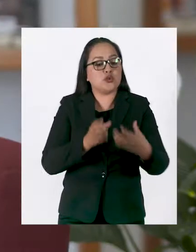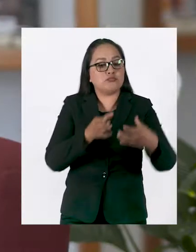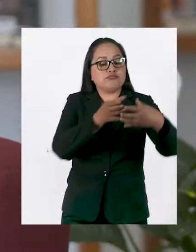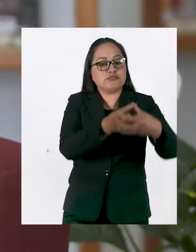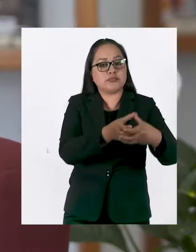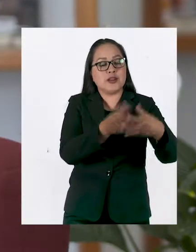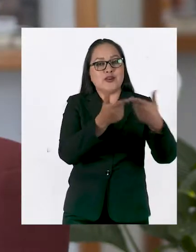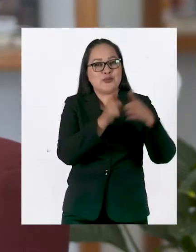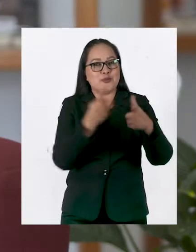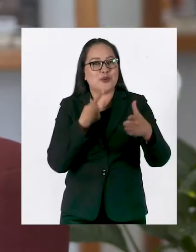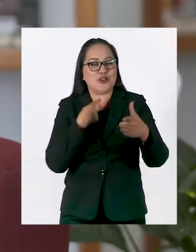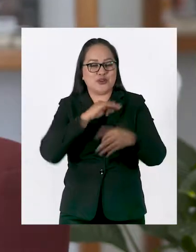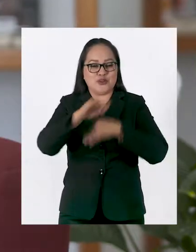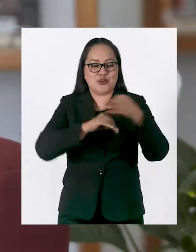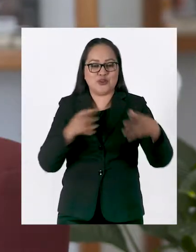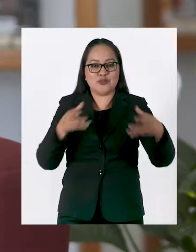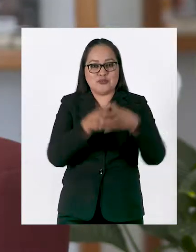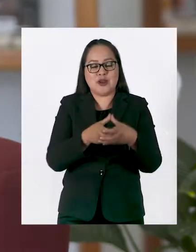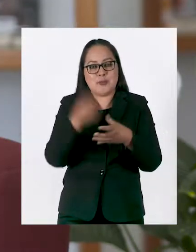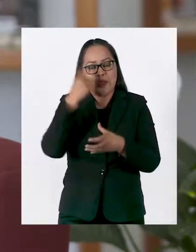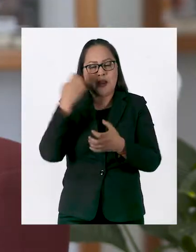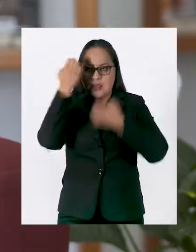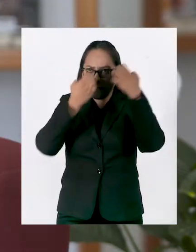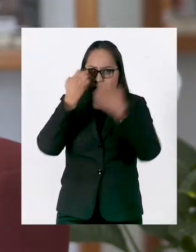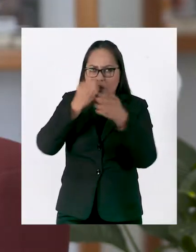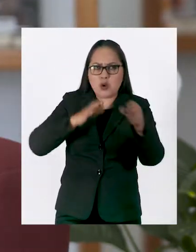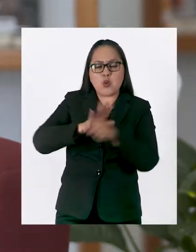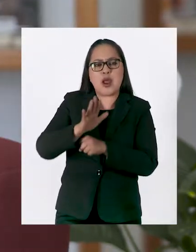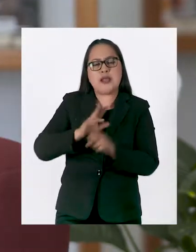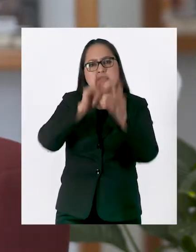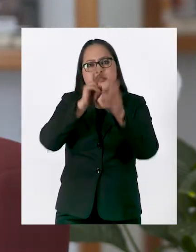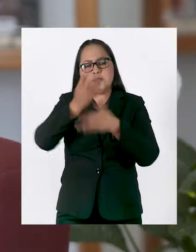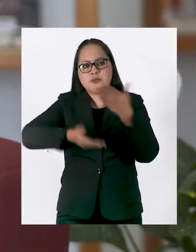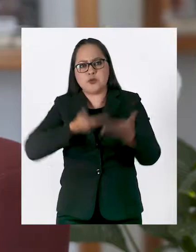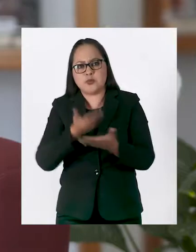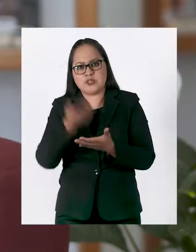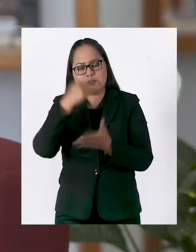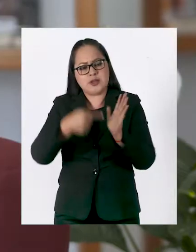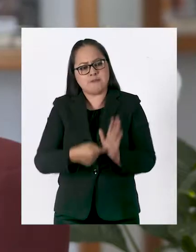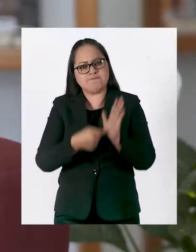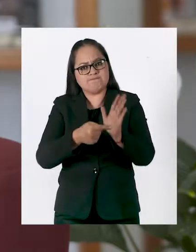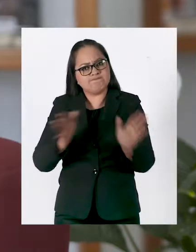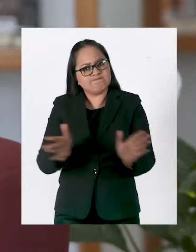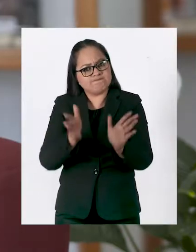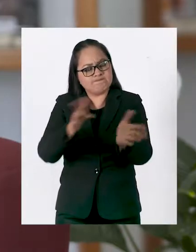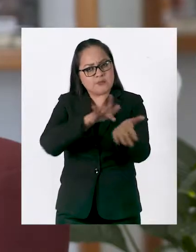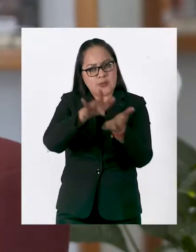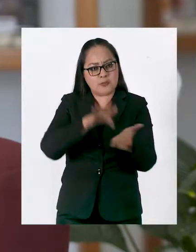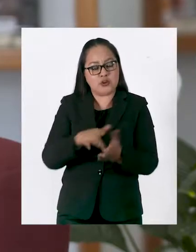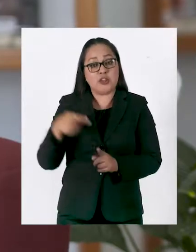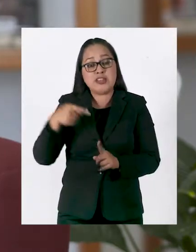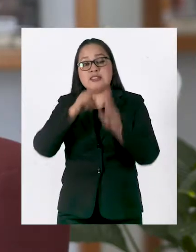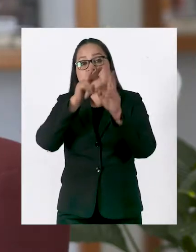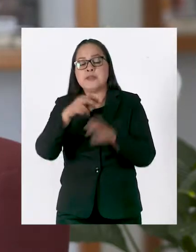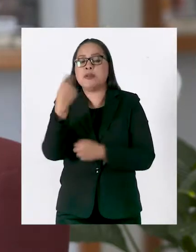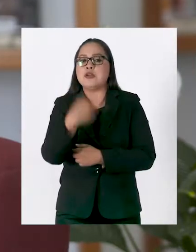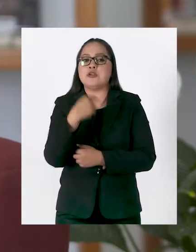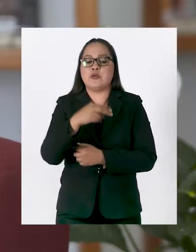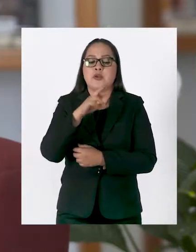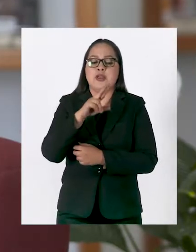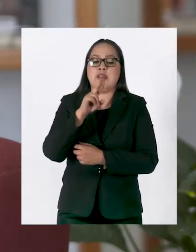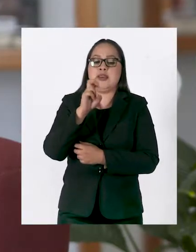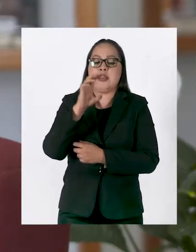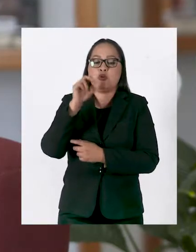se reúnen con las autoridades de sus partidos para analizar y decidir cuáles serán las propuestas que impulsarán en estos meses.